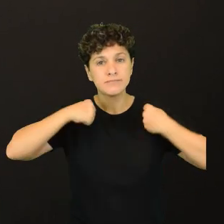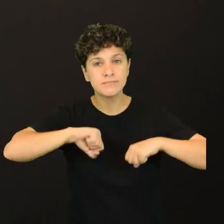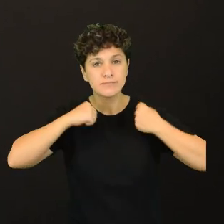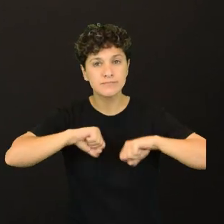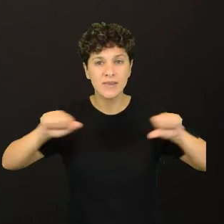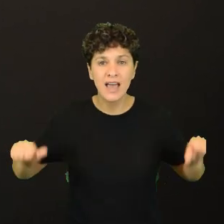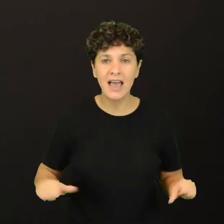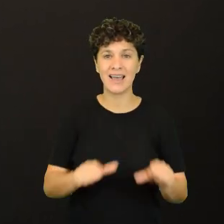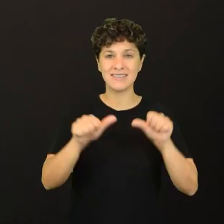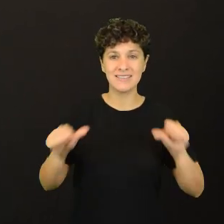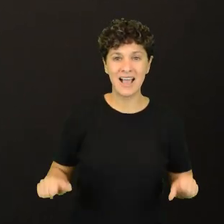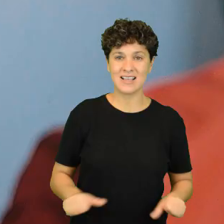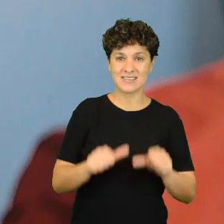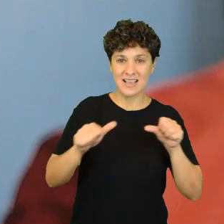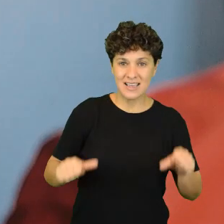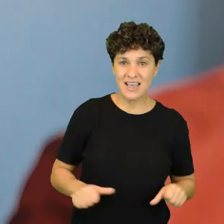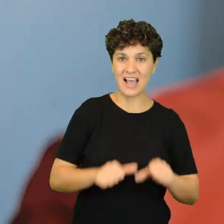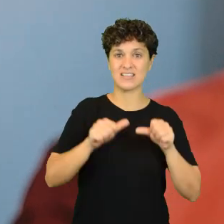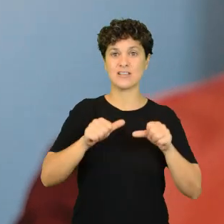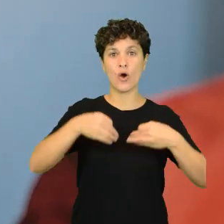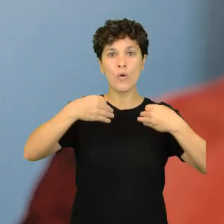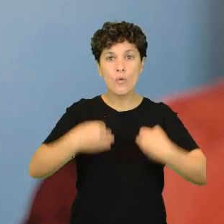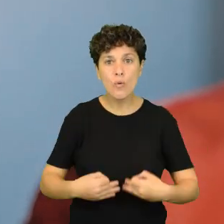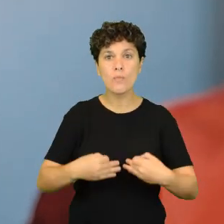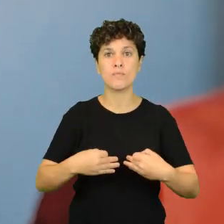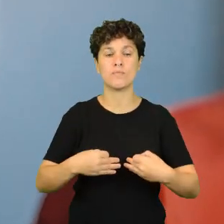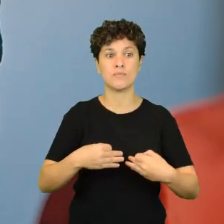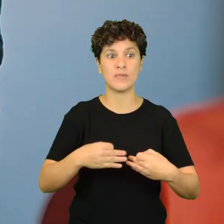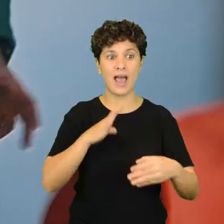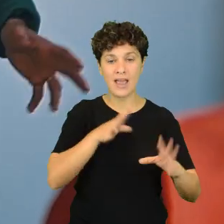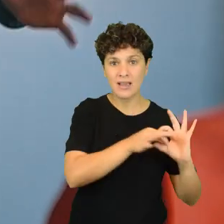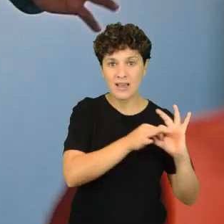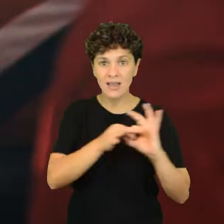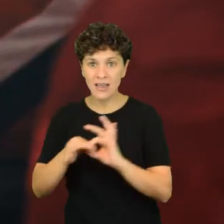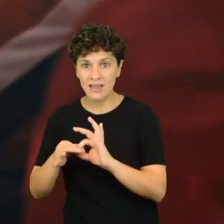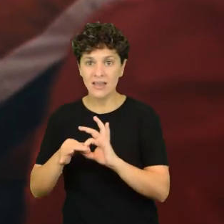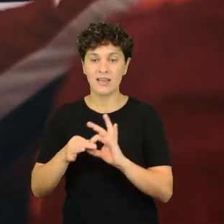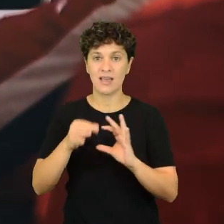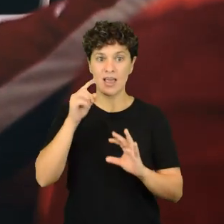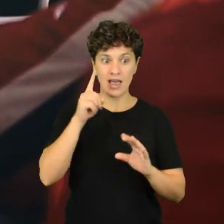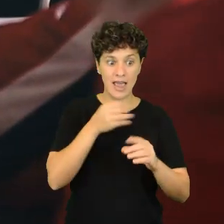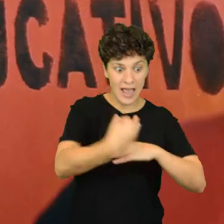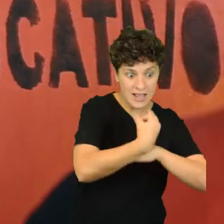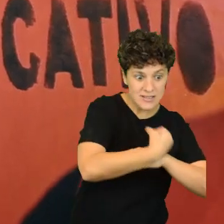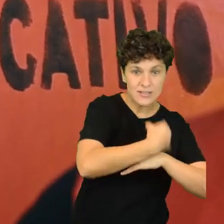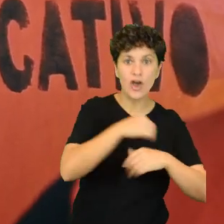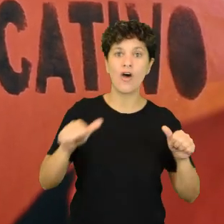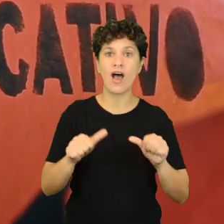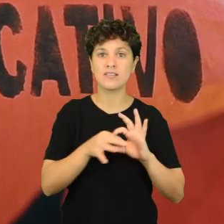práctico ver realizadas esos conocimientos, poder hacer algo con ellos.